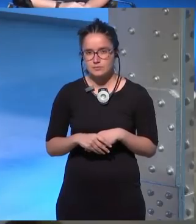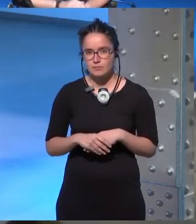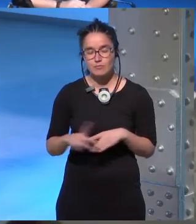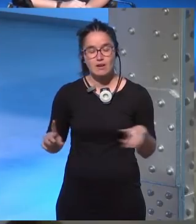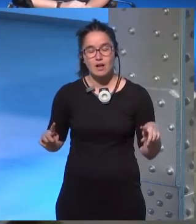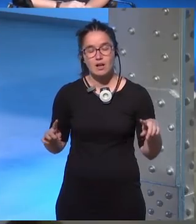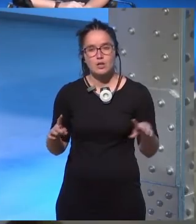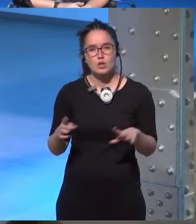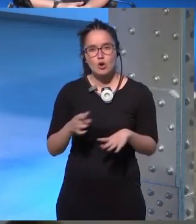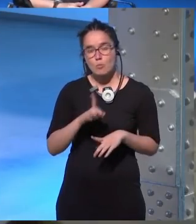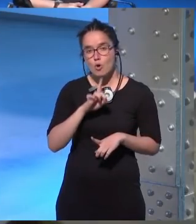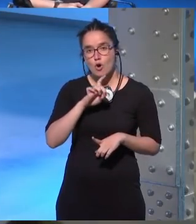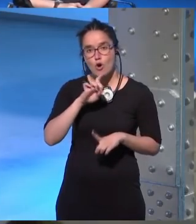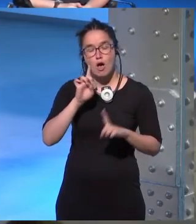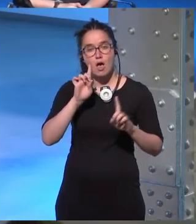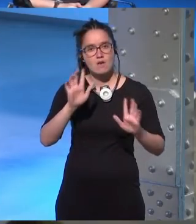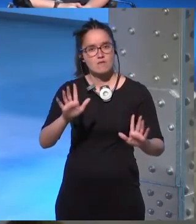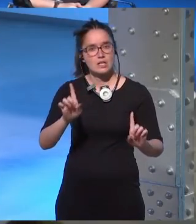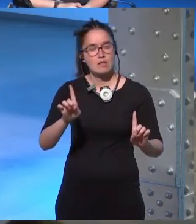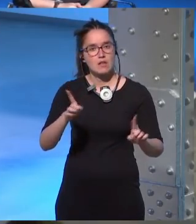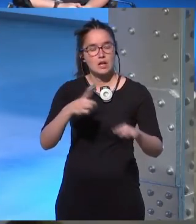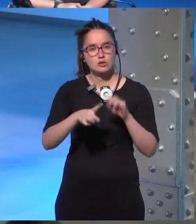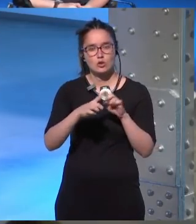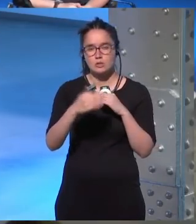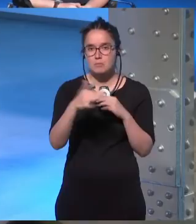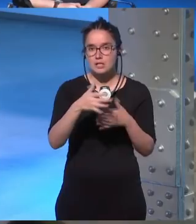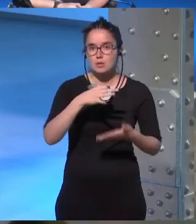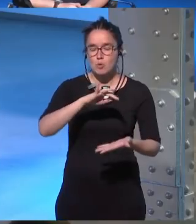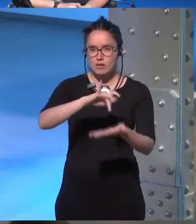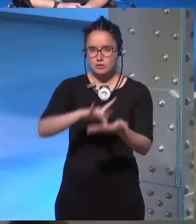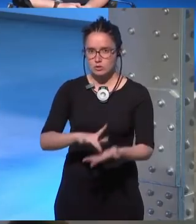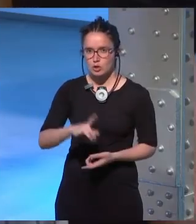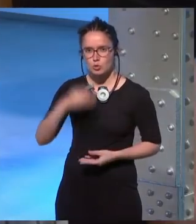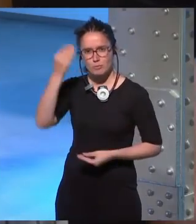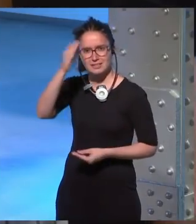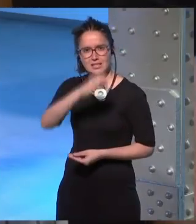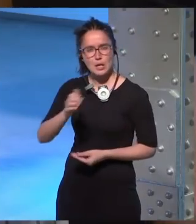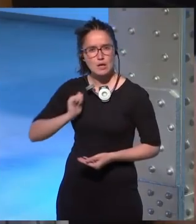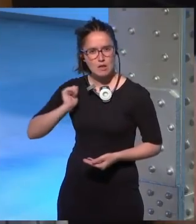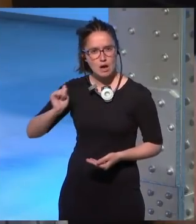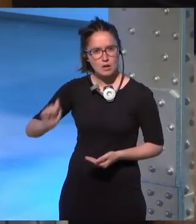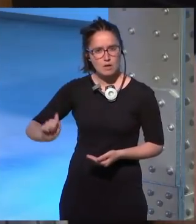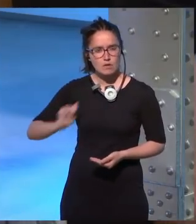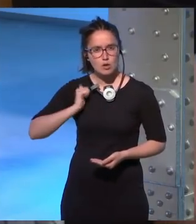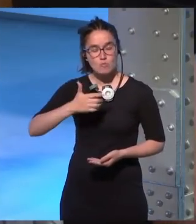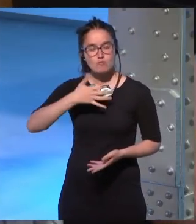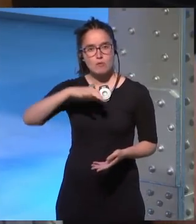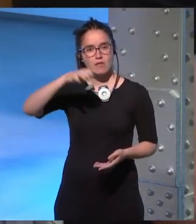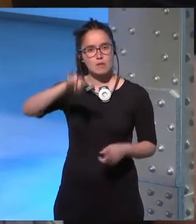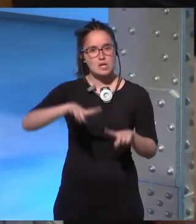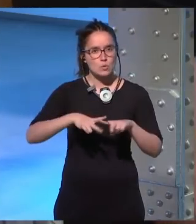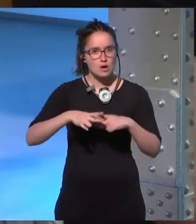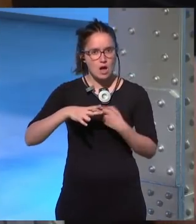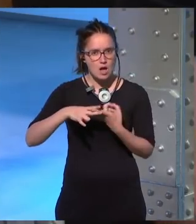además de como advertencia de las cosas malas que pueden sucedernos crees que la ciencia ficción puede ser también una